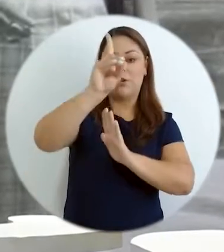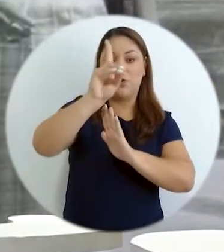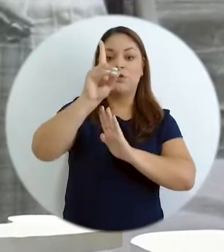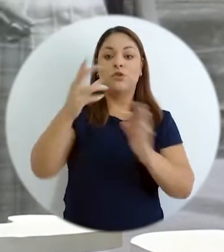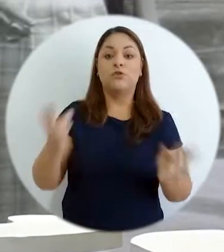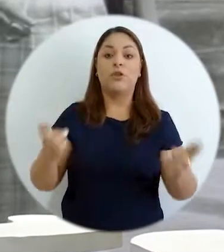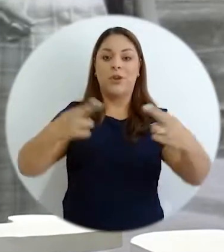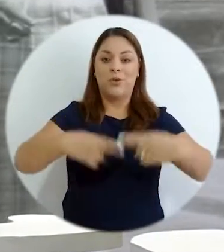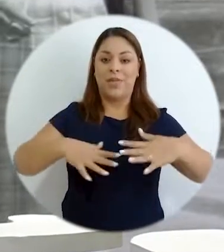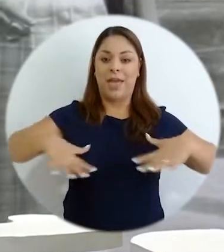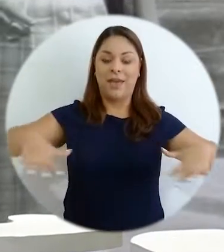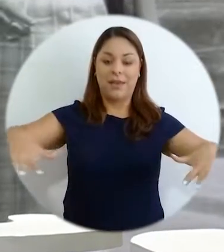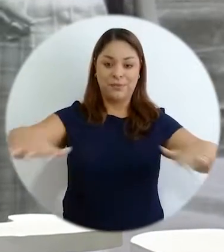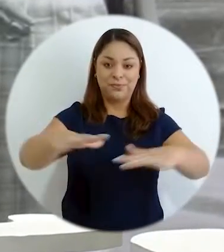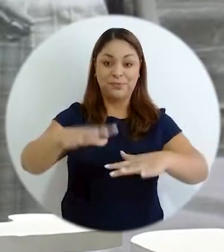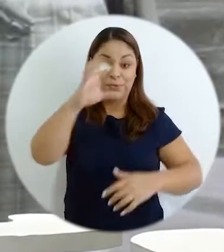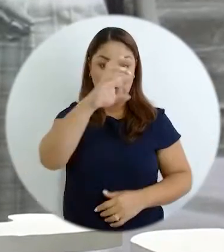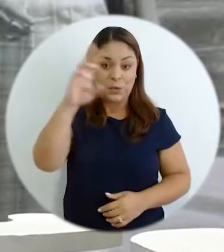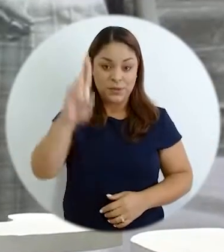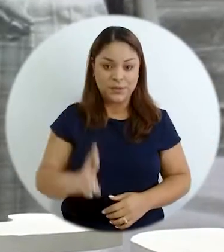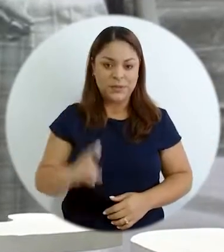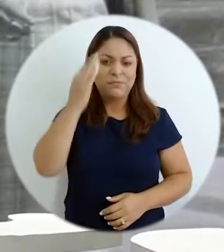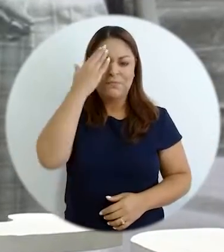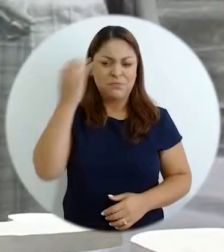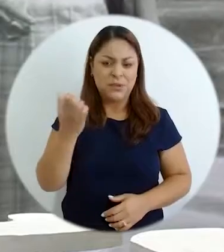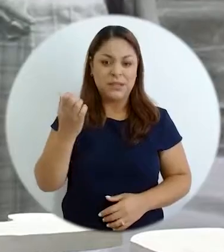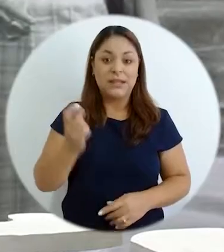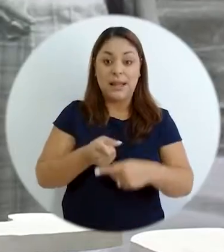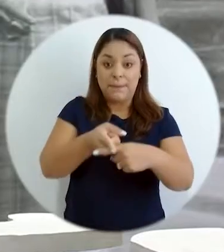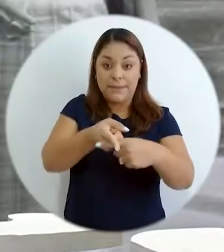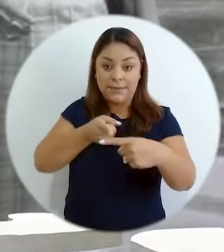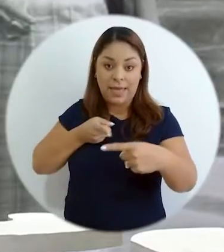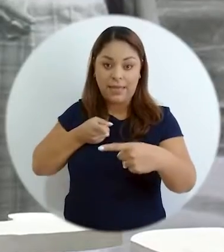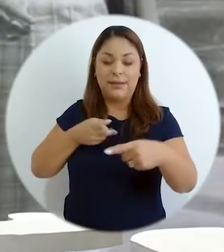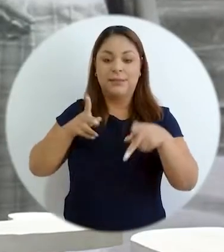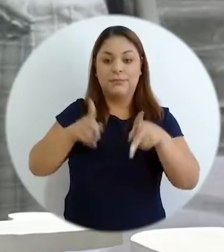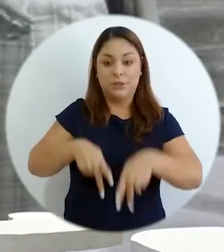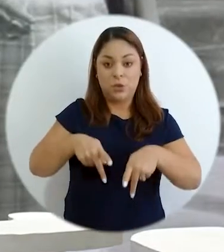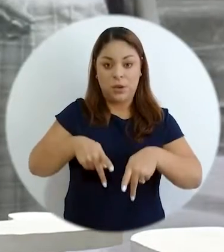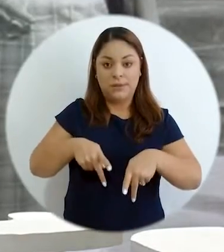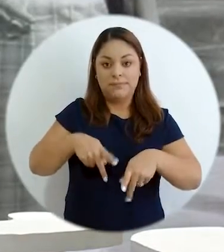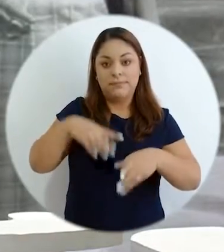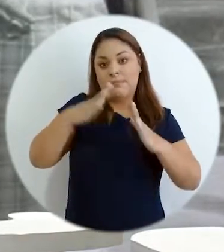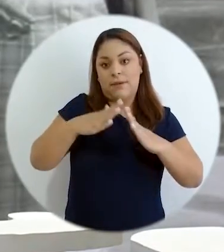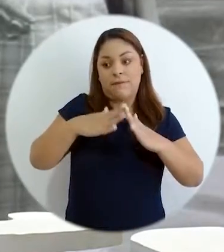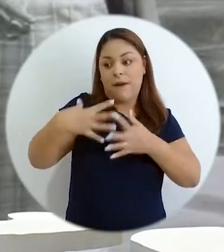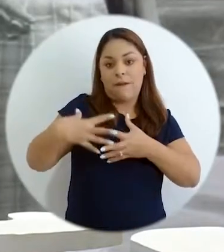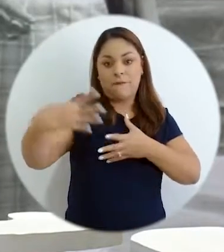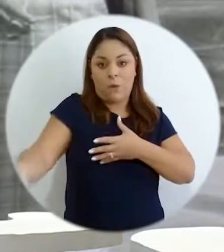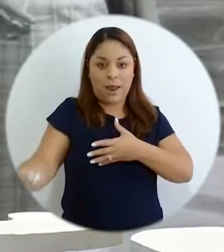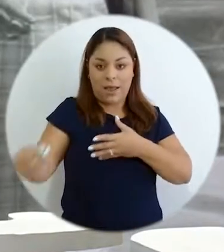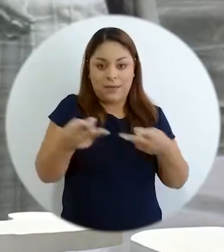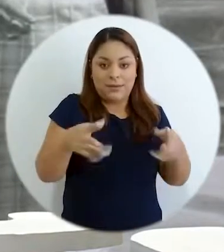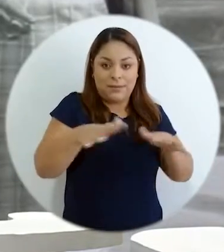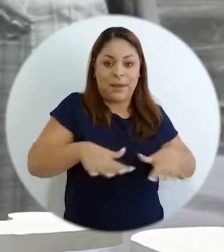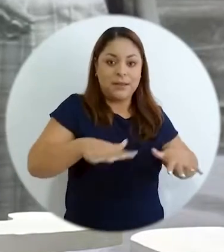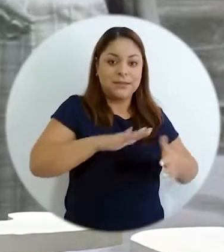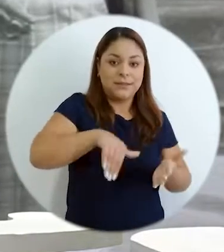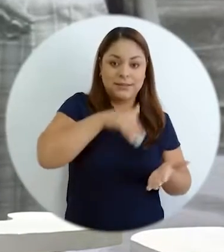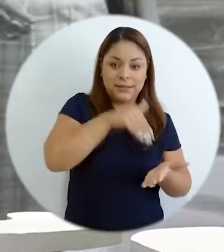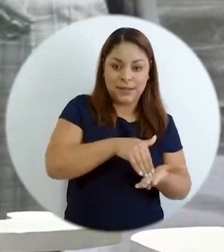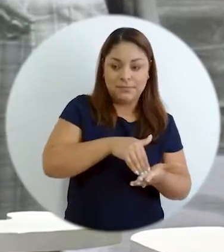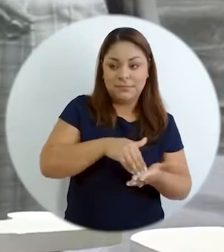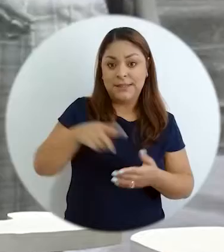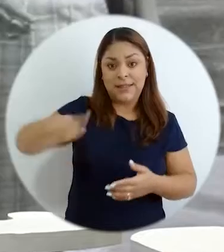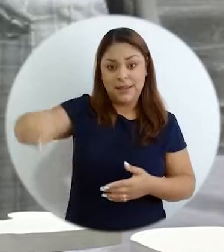regional y territorial en Costa Rica, porque la mitad de la población vive fuera del Valle Central y es gente que,